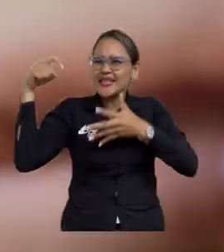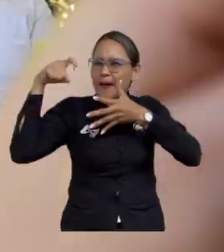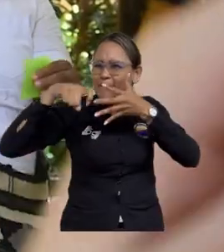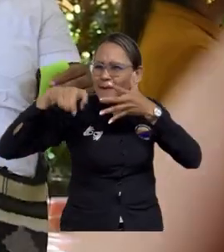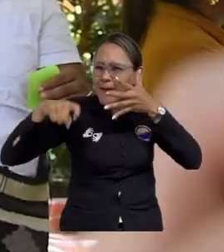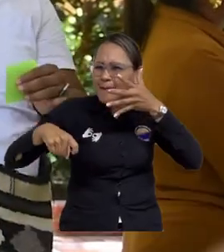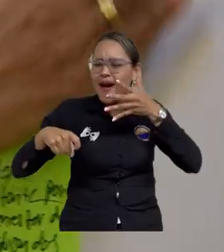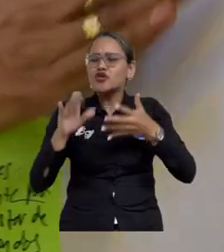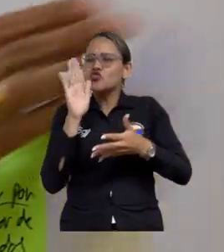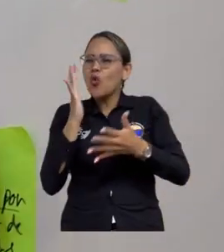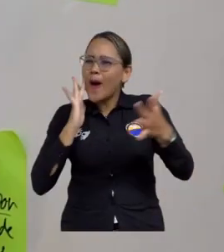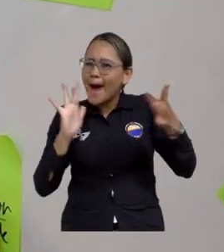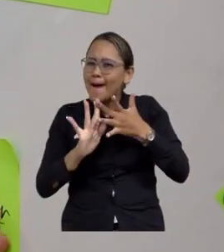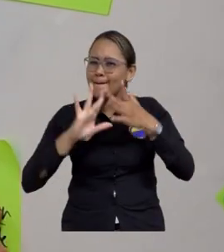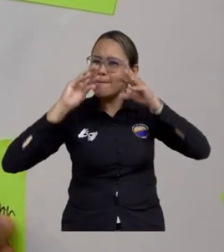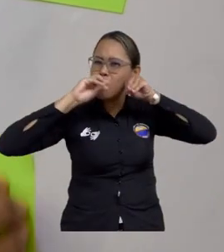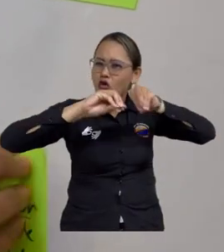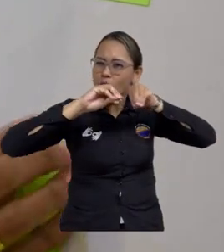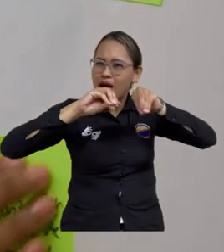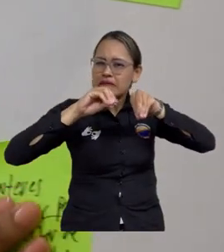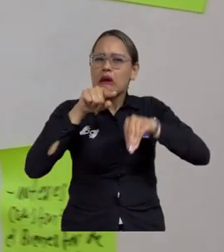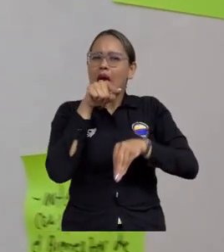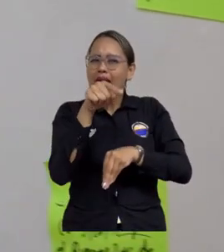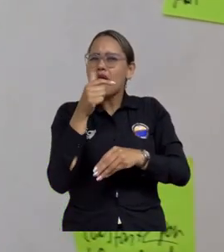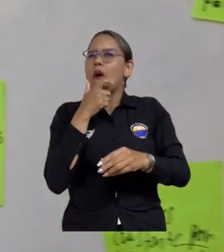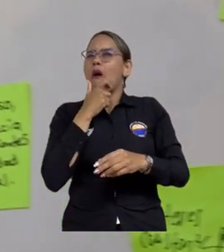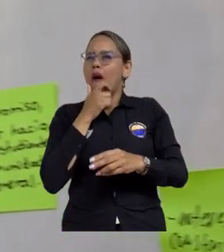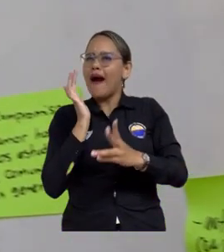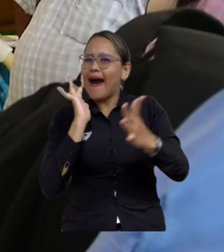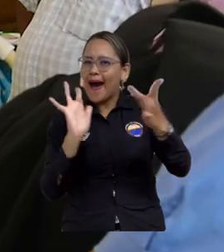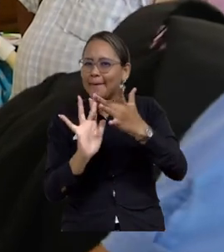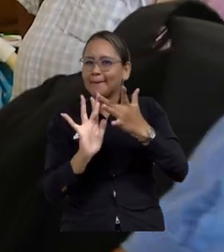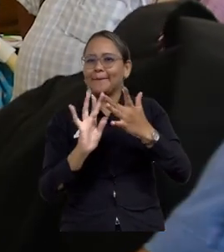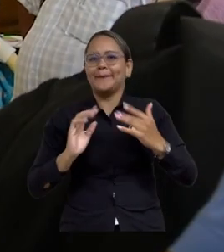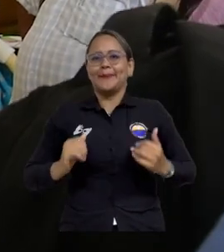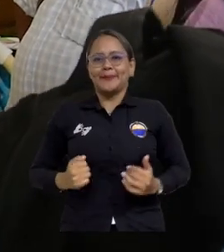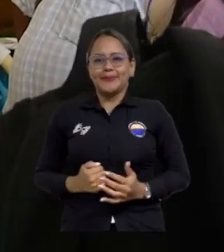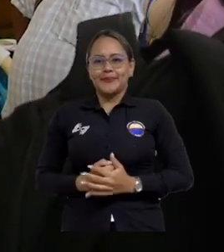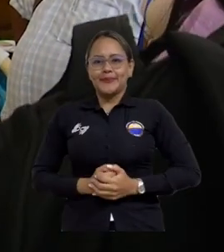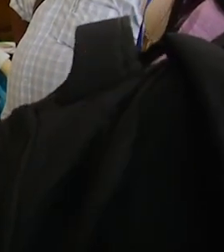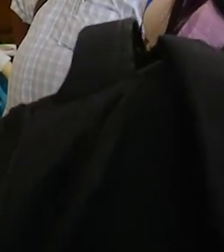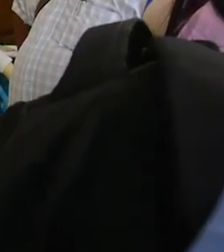necesidades de formación que para ellos son muy importantes en sus instituciones educativas.